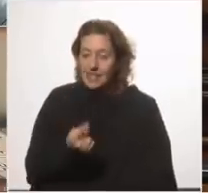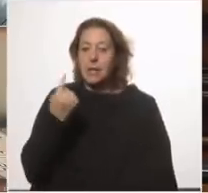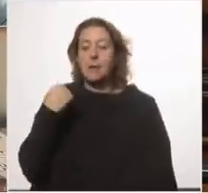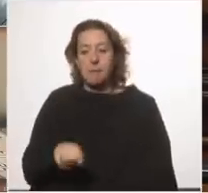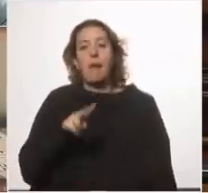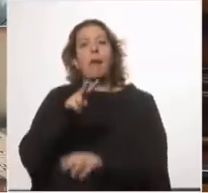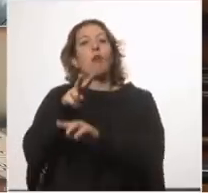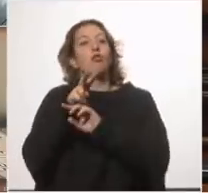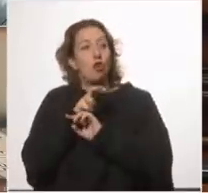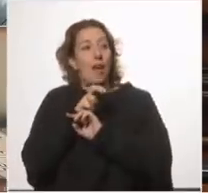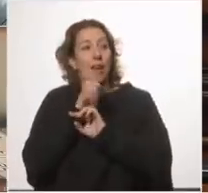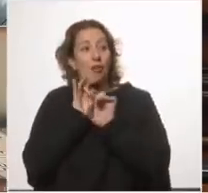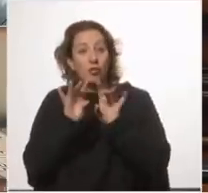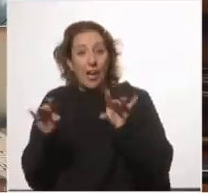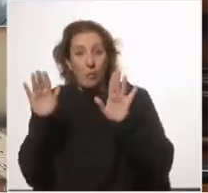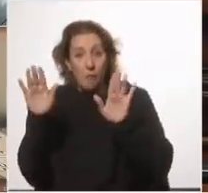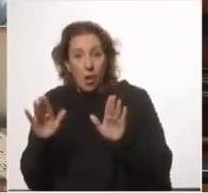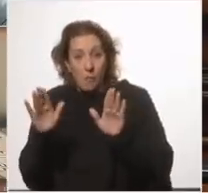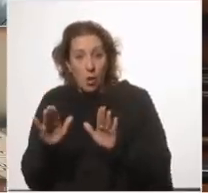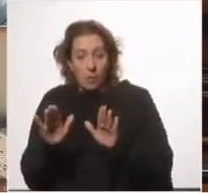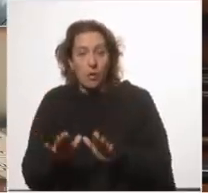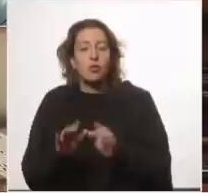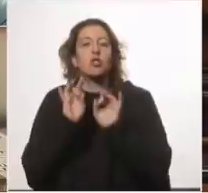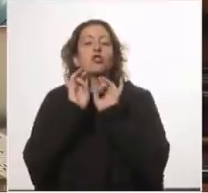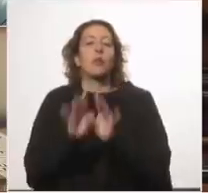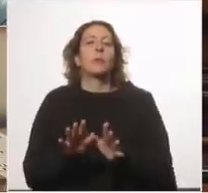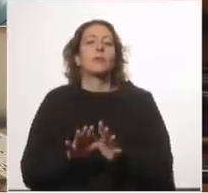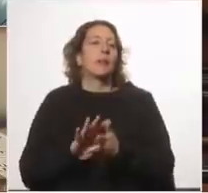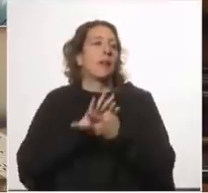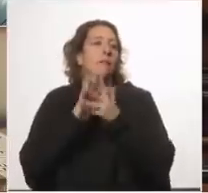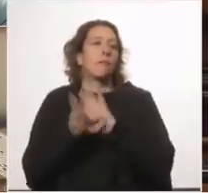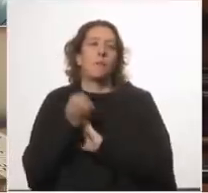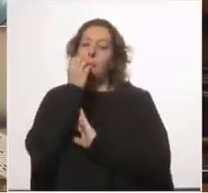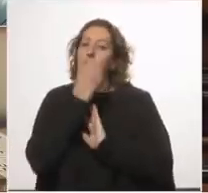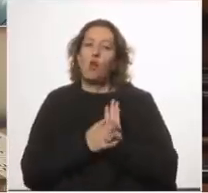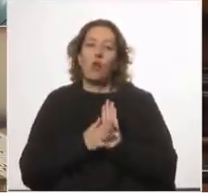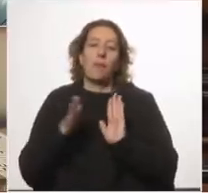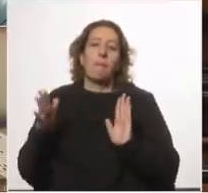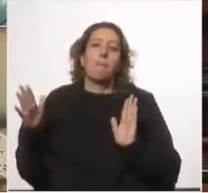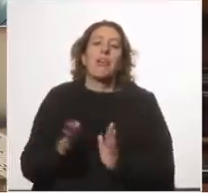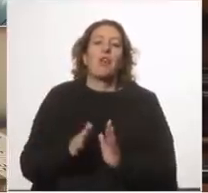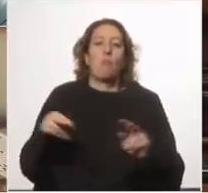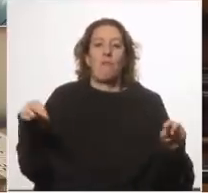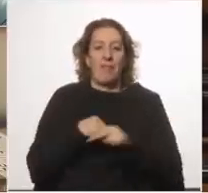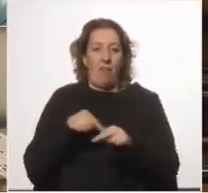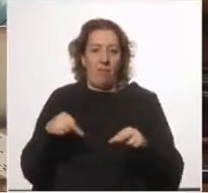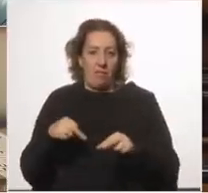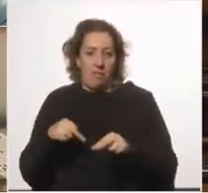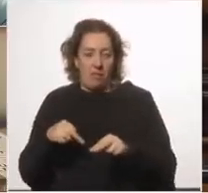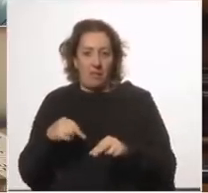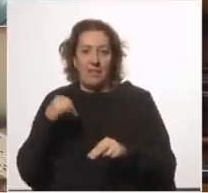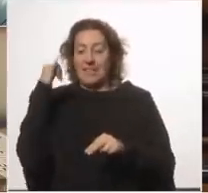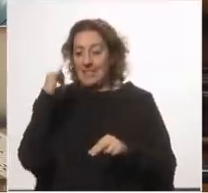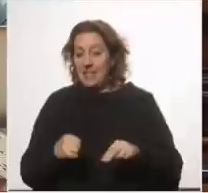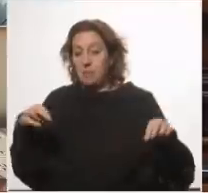sostenido de los contagios solo resulta efectiva la estrategia de restringir la movilidad cuanto más es más efectiva cuanto